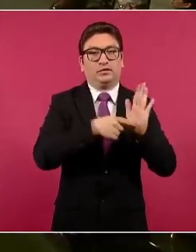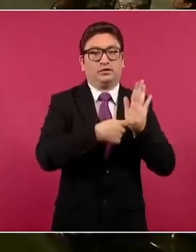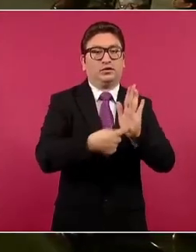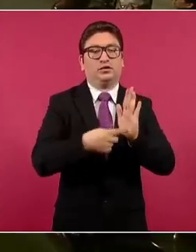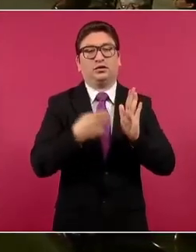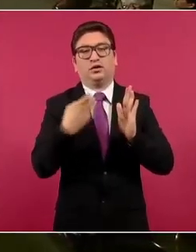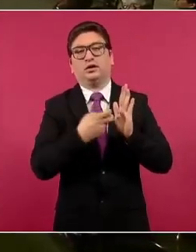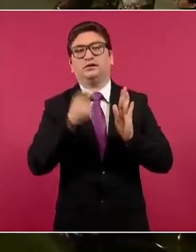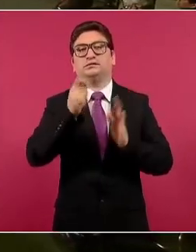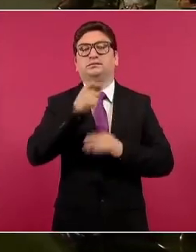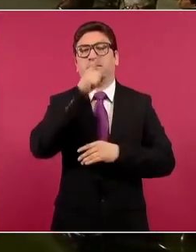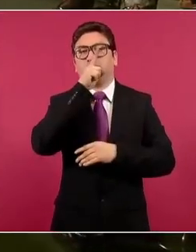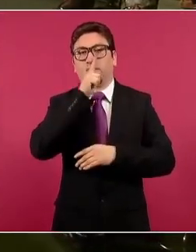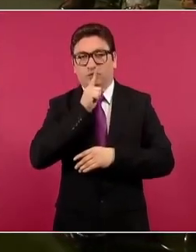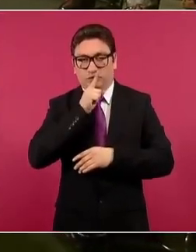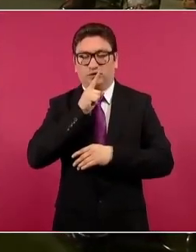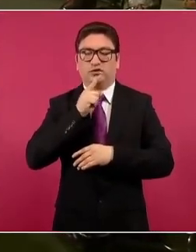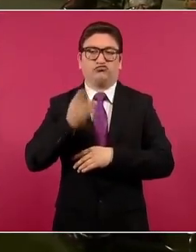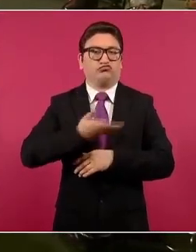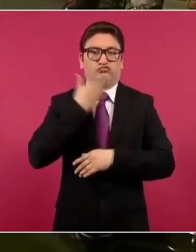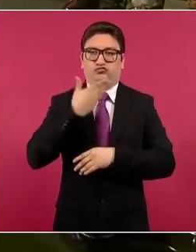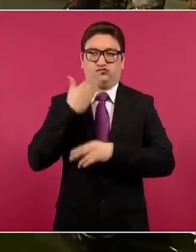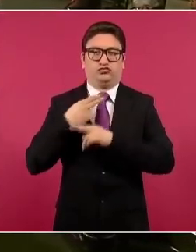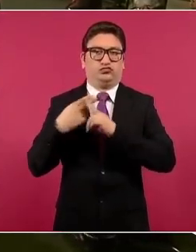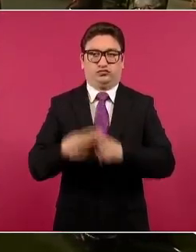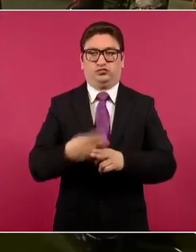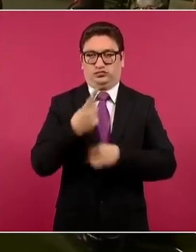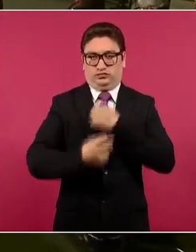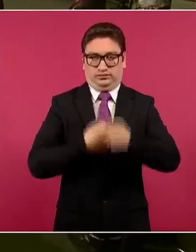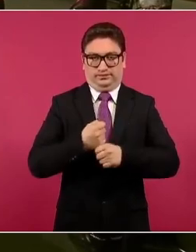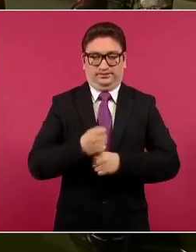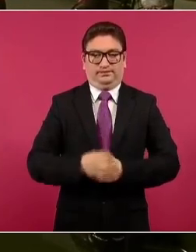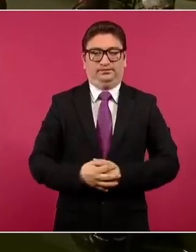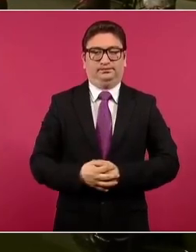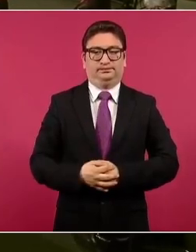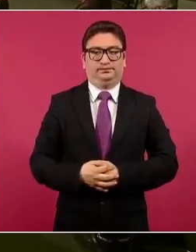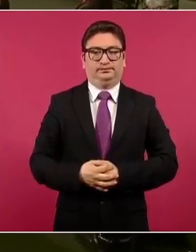las mentiras más destacadas del año.